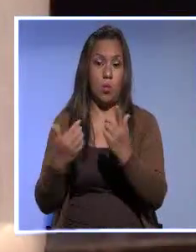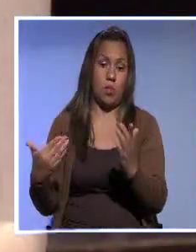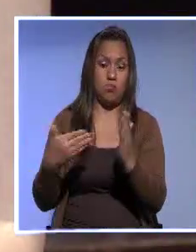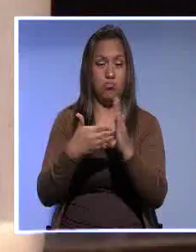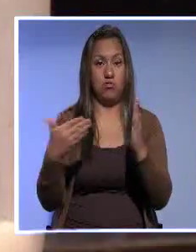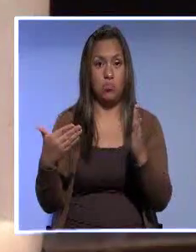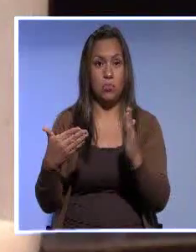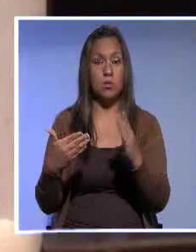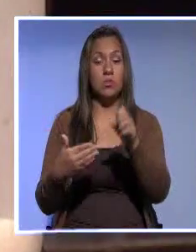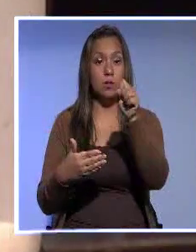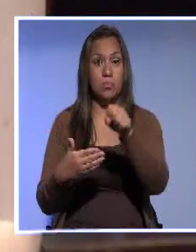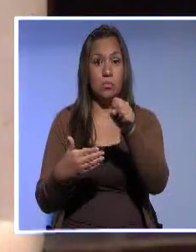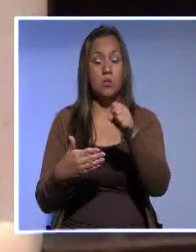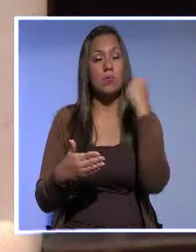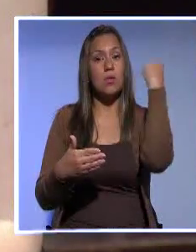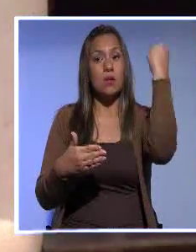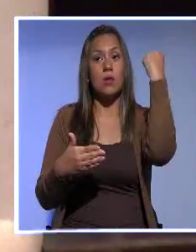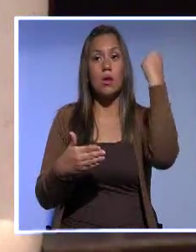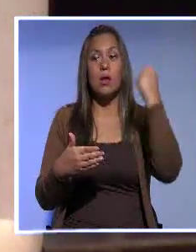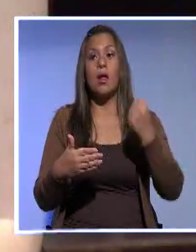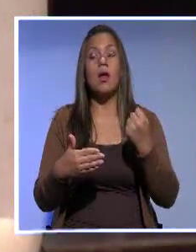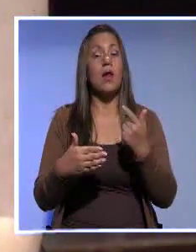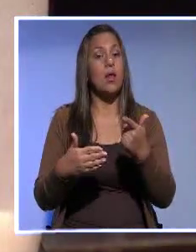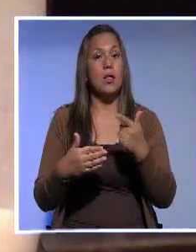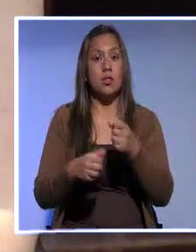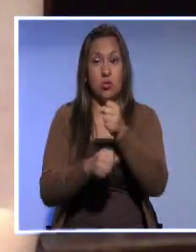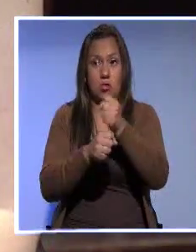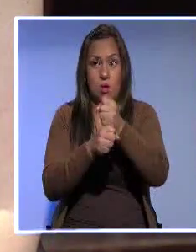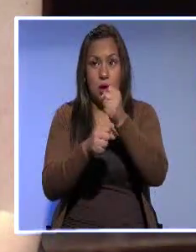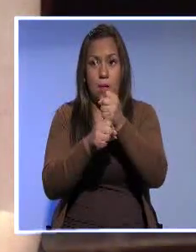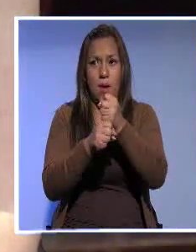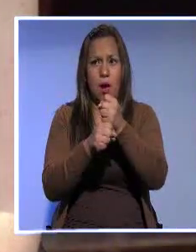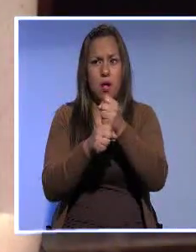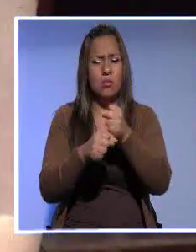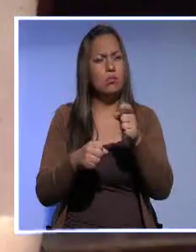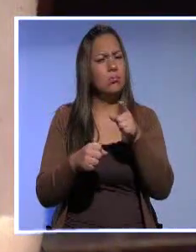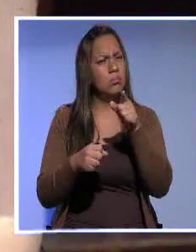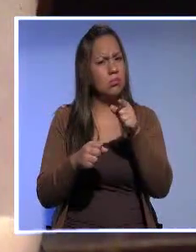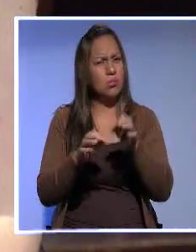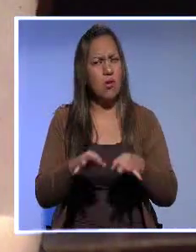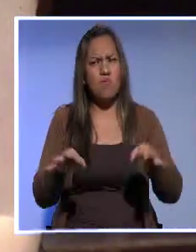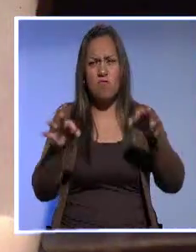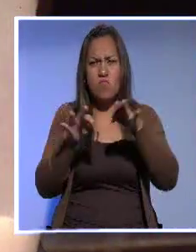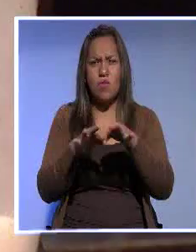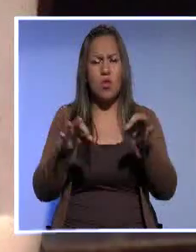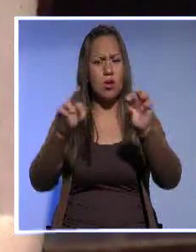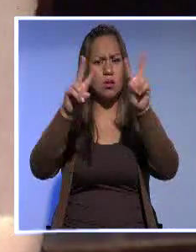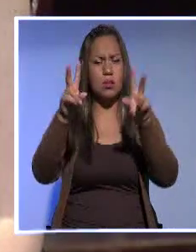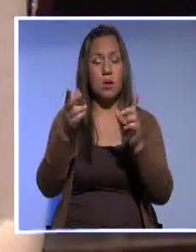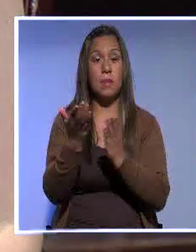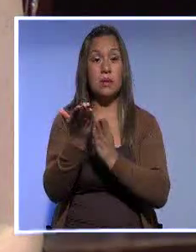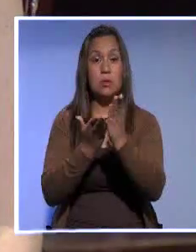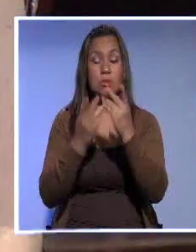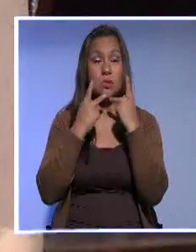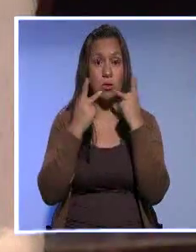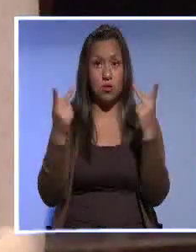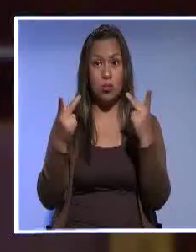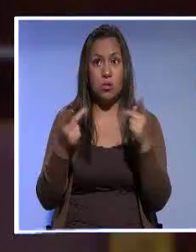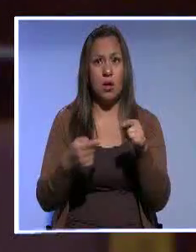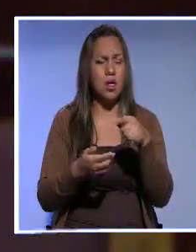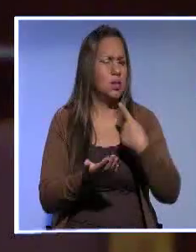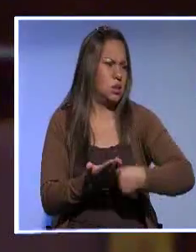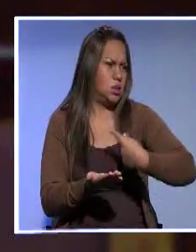puntualmente, de regresión de derechos, transgresión de derechos laborales, pero esto, fundamentalmente, es que tiene que ver con el sector público. Y ahí entra toda una